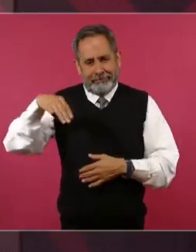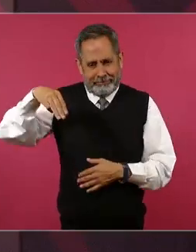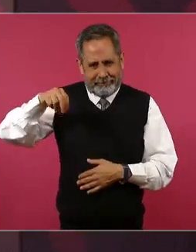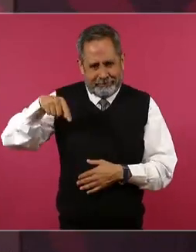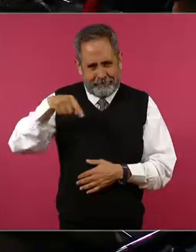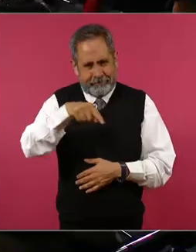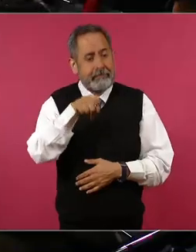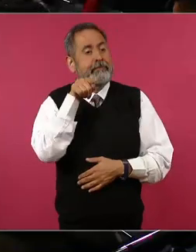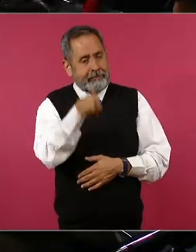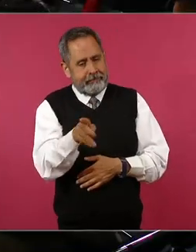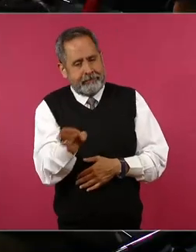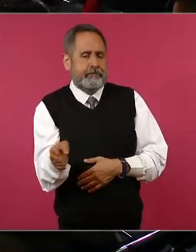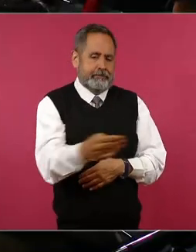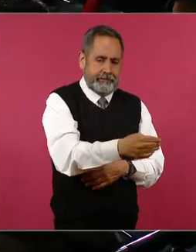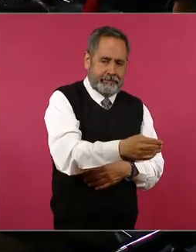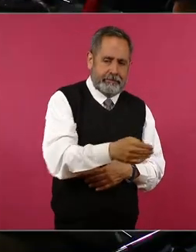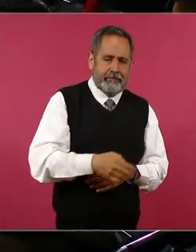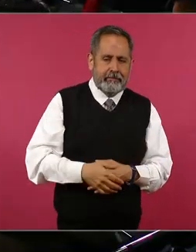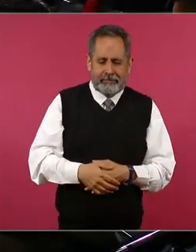a la derecha